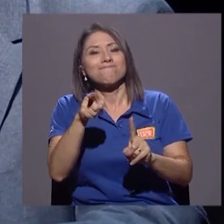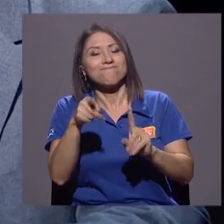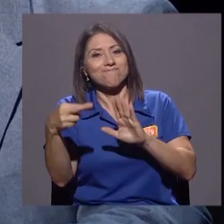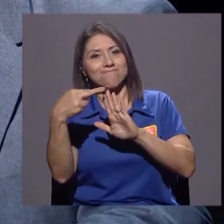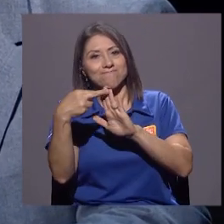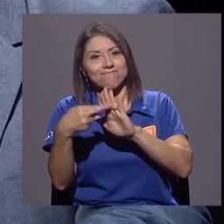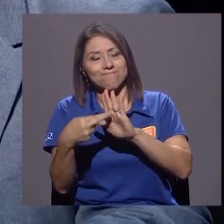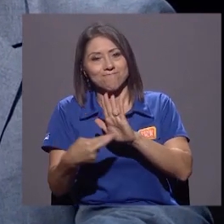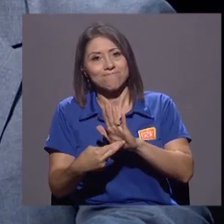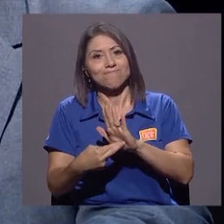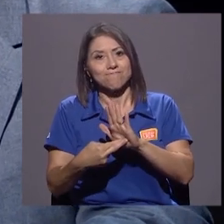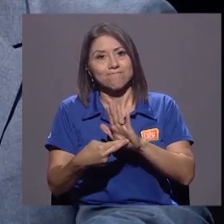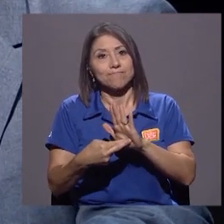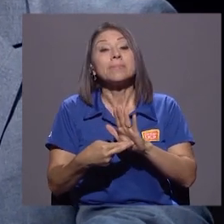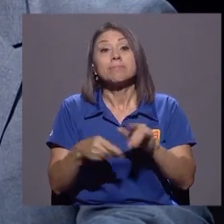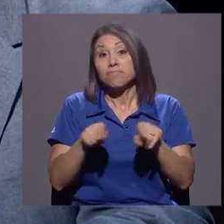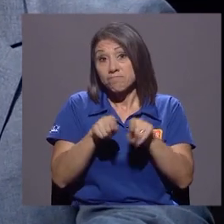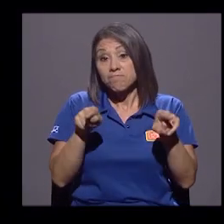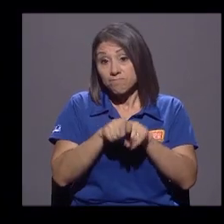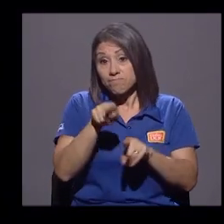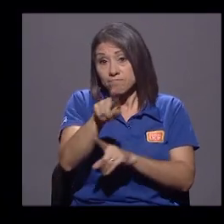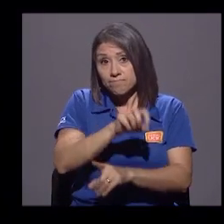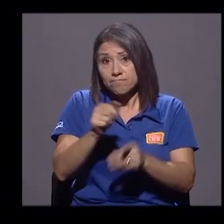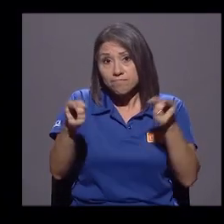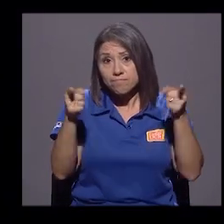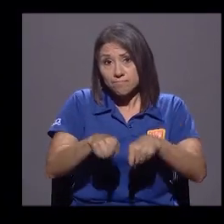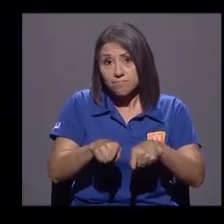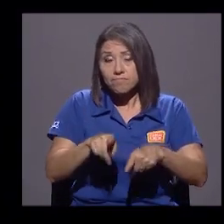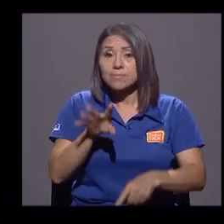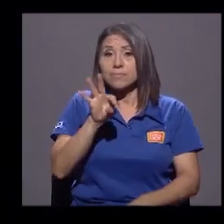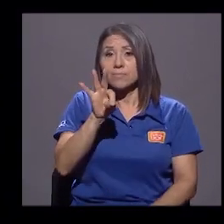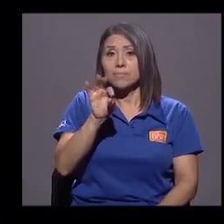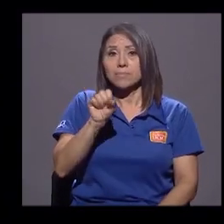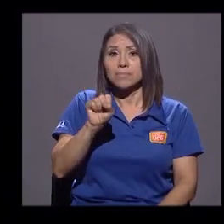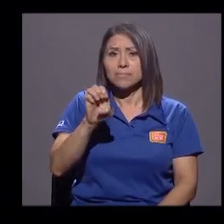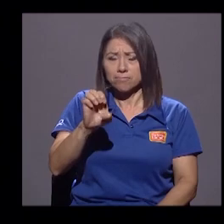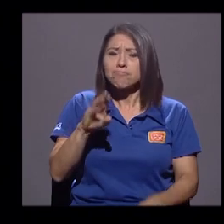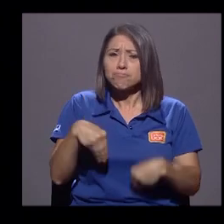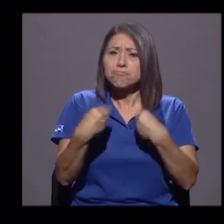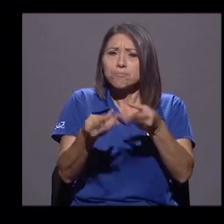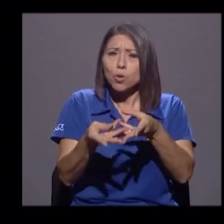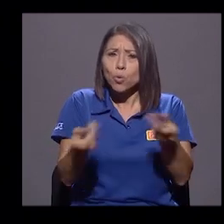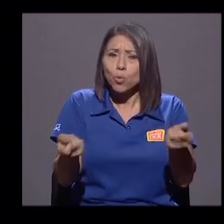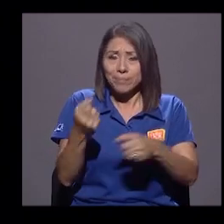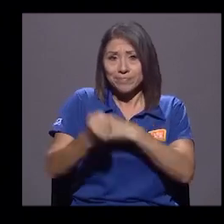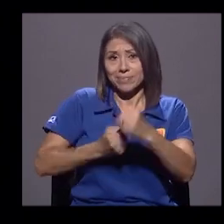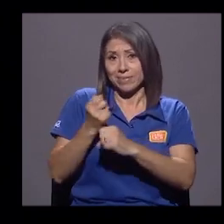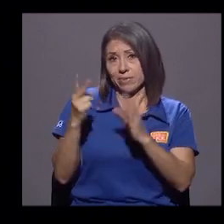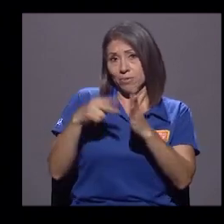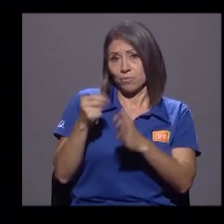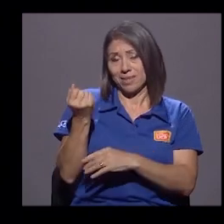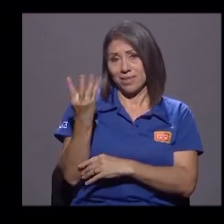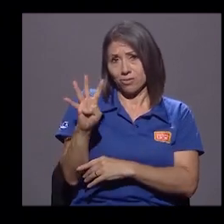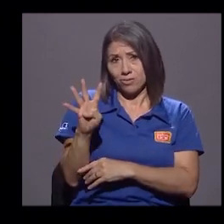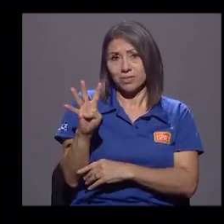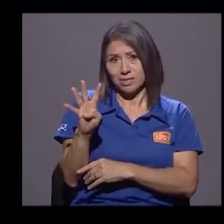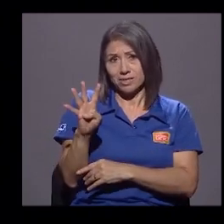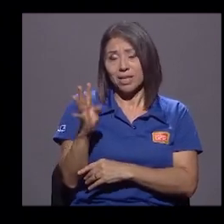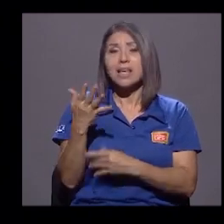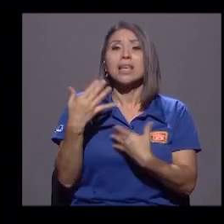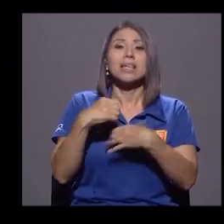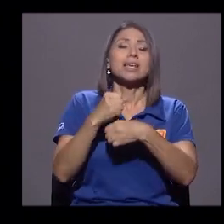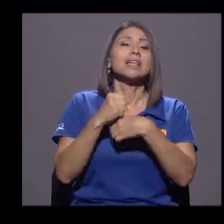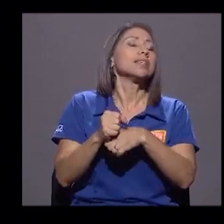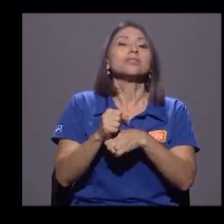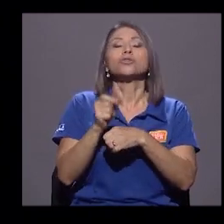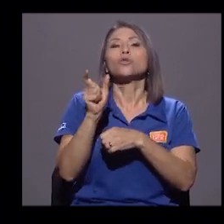Incluso en esas circunstancias el Tribunal Supremo de Elecciones ha aportado soluciones. En 2014 habilitó la figura de